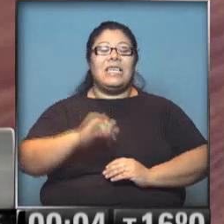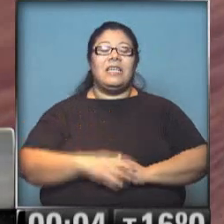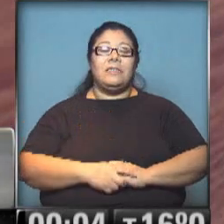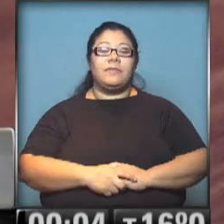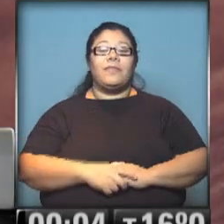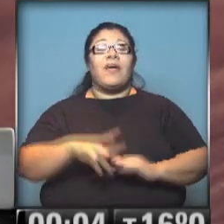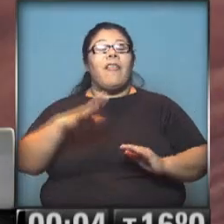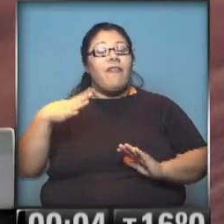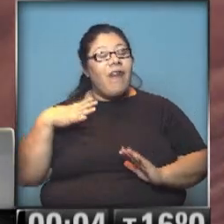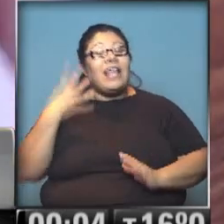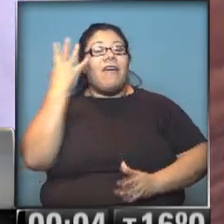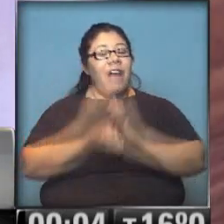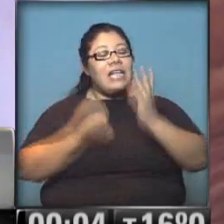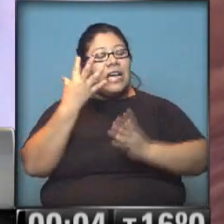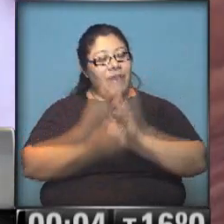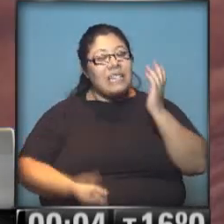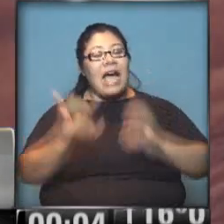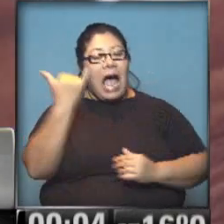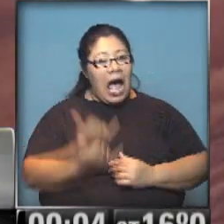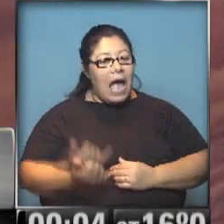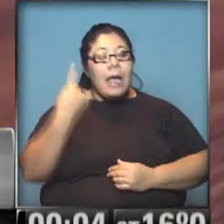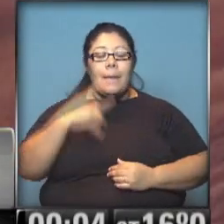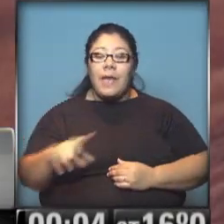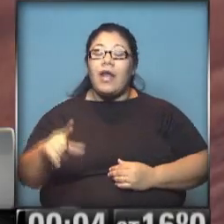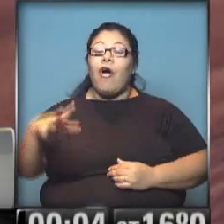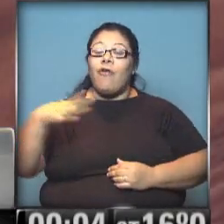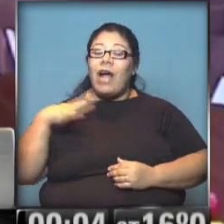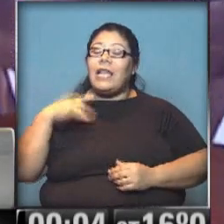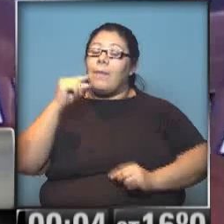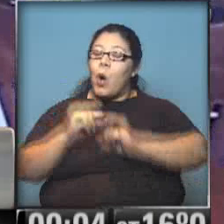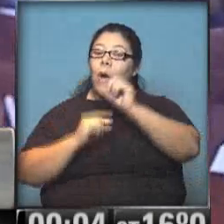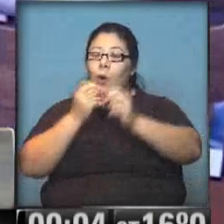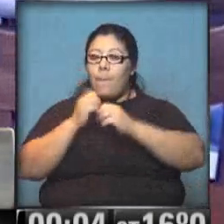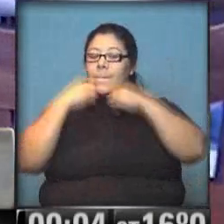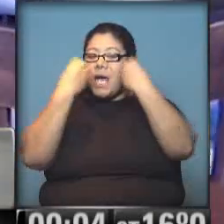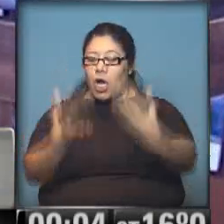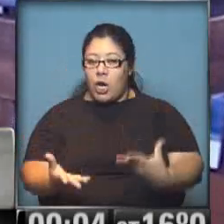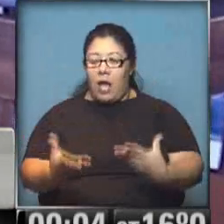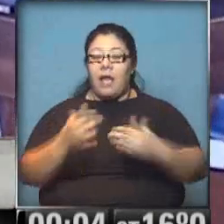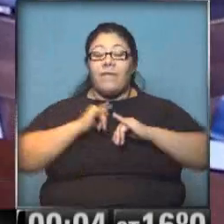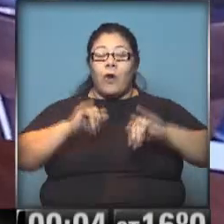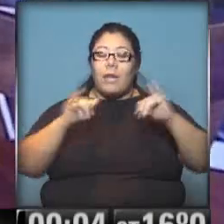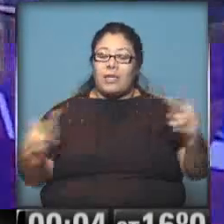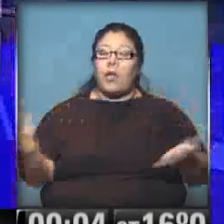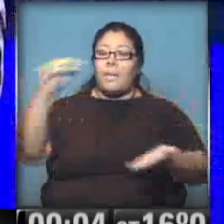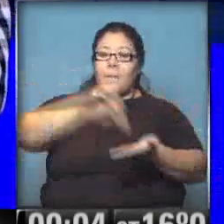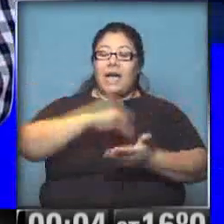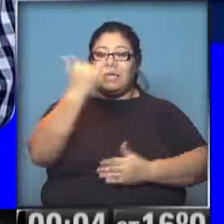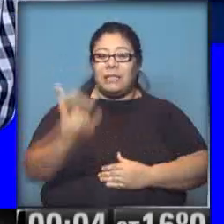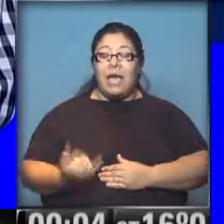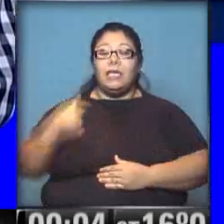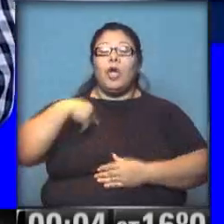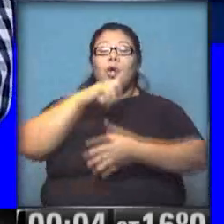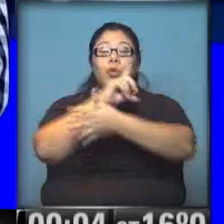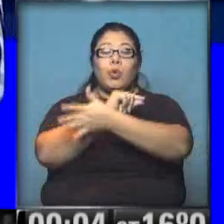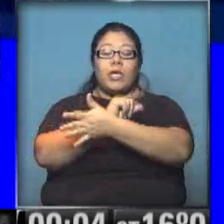tiene todavía varias fallas que seguramente irán mejorando con el tiempo. Más información, muchísima más información, voy a estar tuiteando